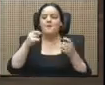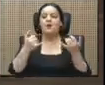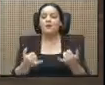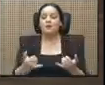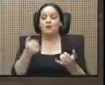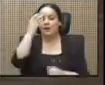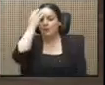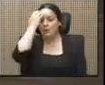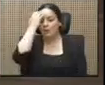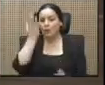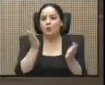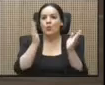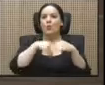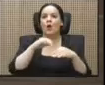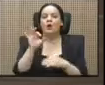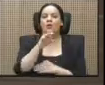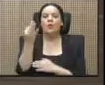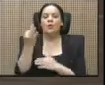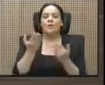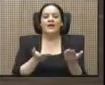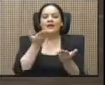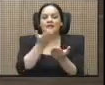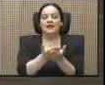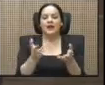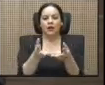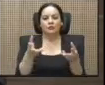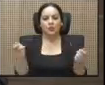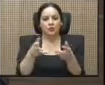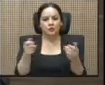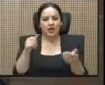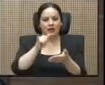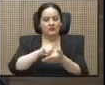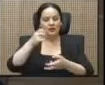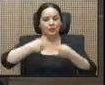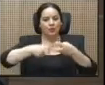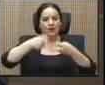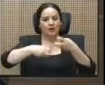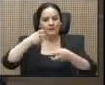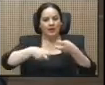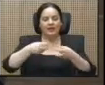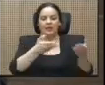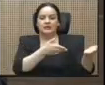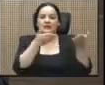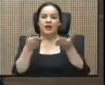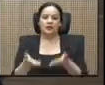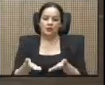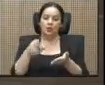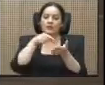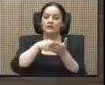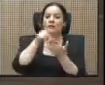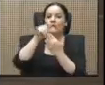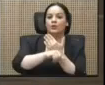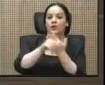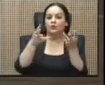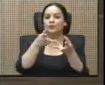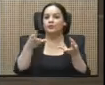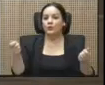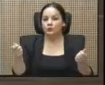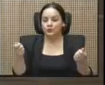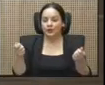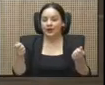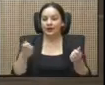no hay forma que se les llegue a solucionar ese problema que han traído. Este proyecto lo soluciona.